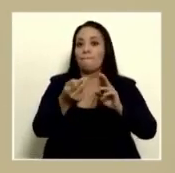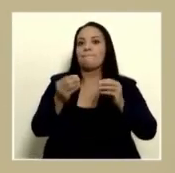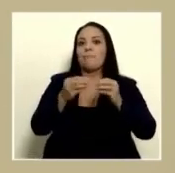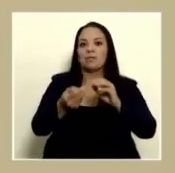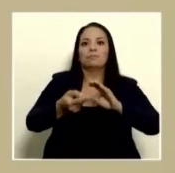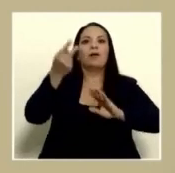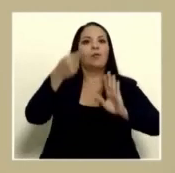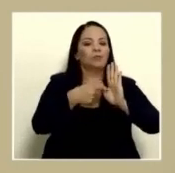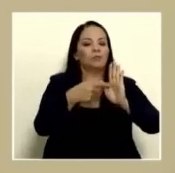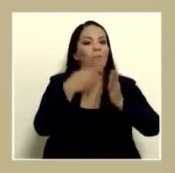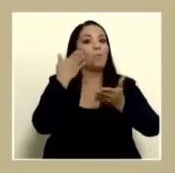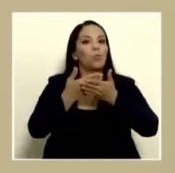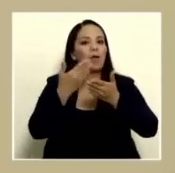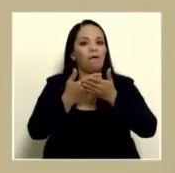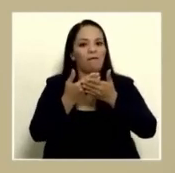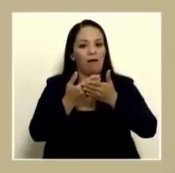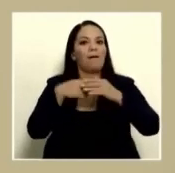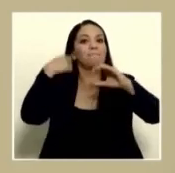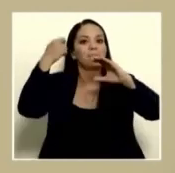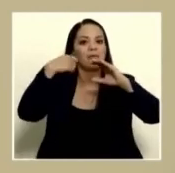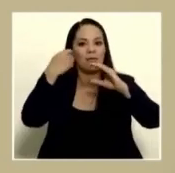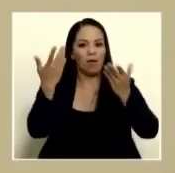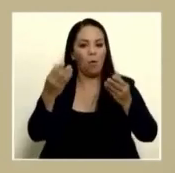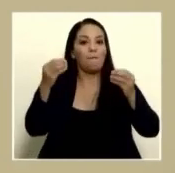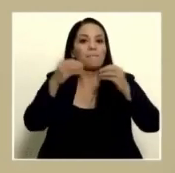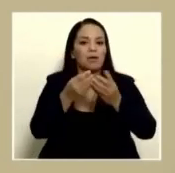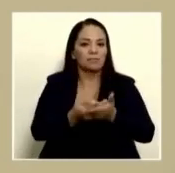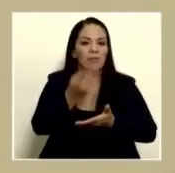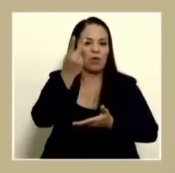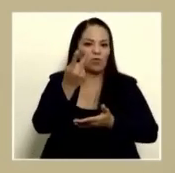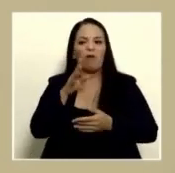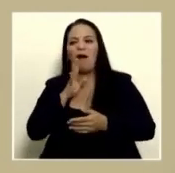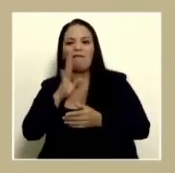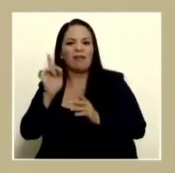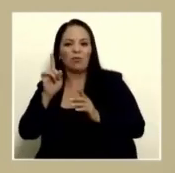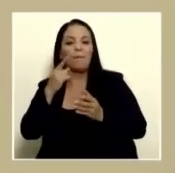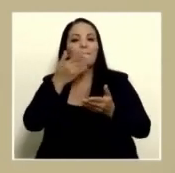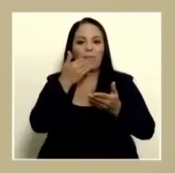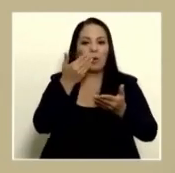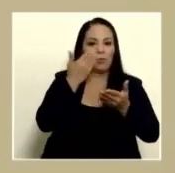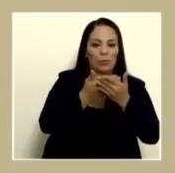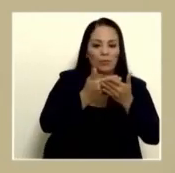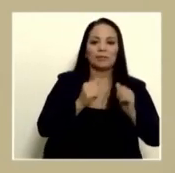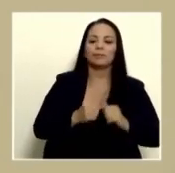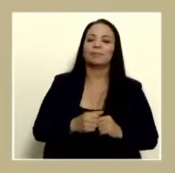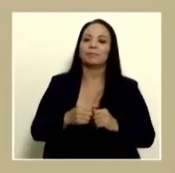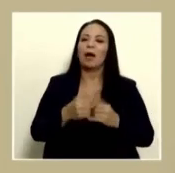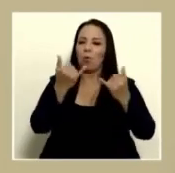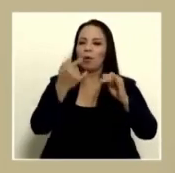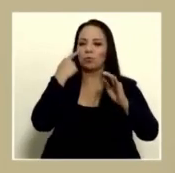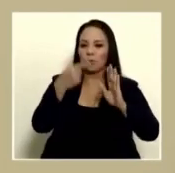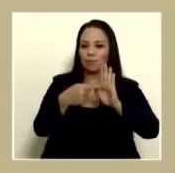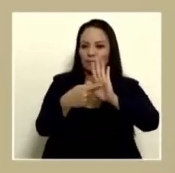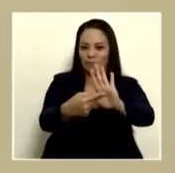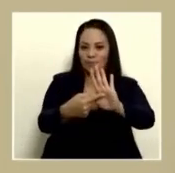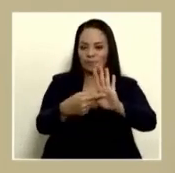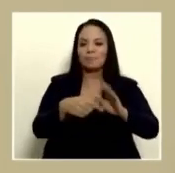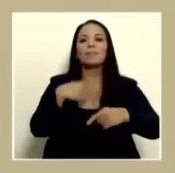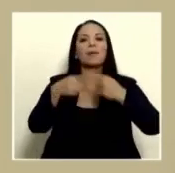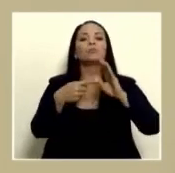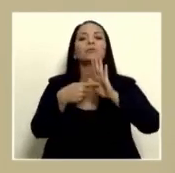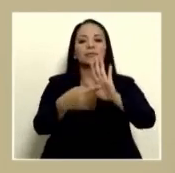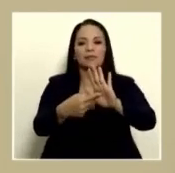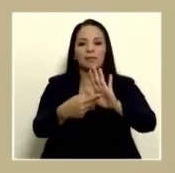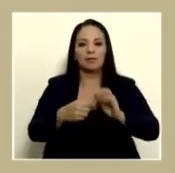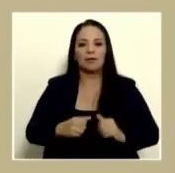decimos hoy, habla más que cien mil palabras. Y entonces, les quiero enseñar, o les vamos a